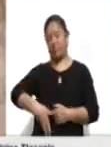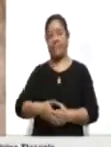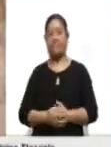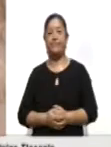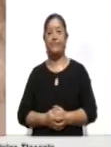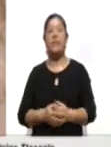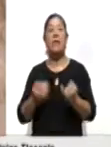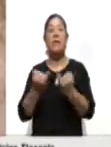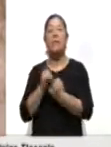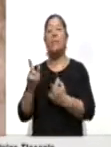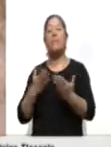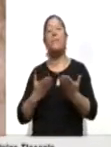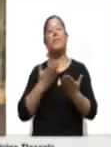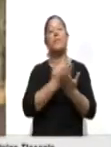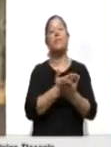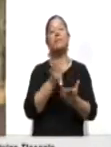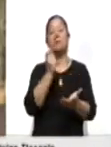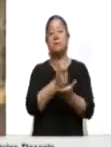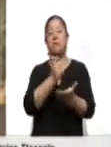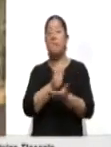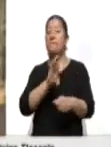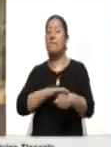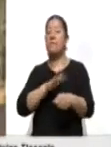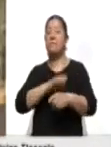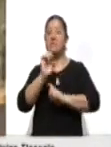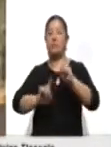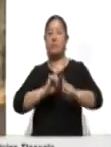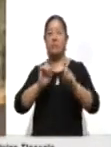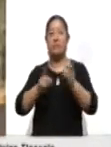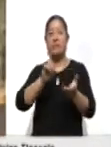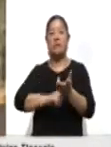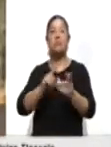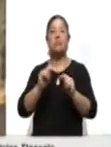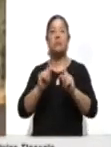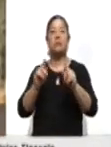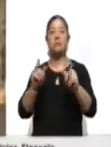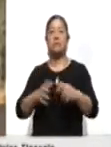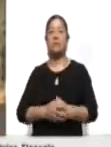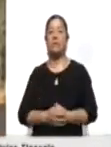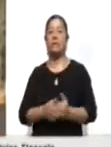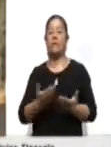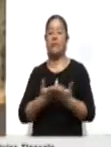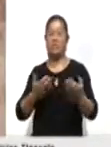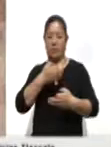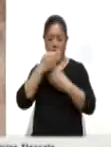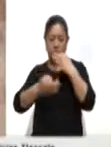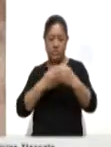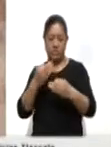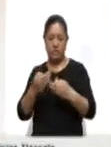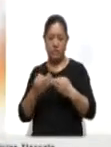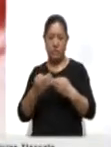propuso más presupuesto para el fomento del deporte en el Estado. Aán Morales, Ahora Noticias.